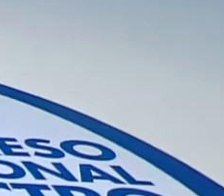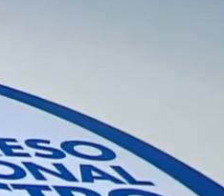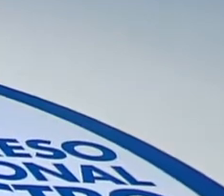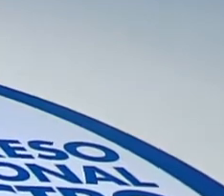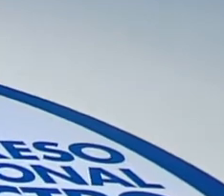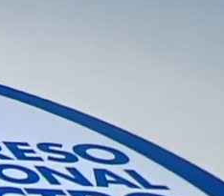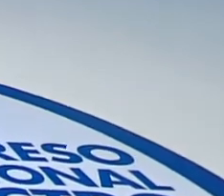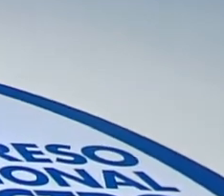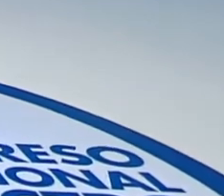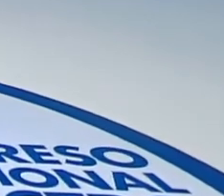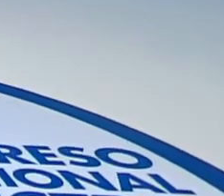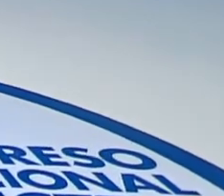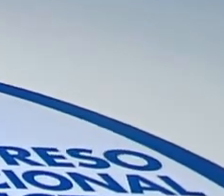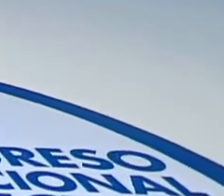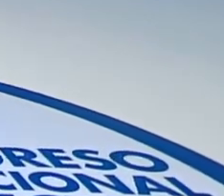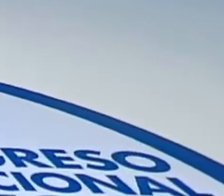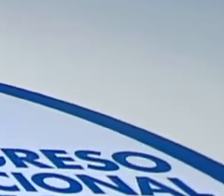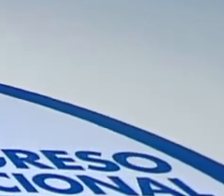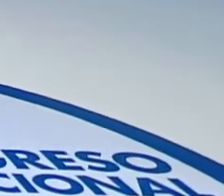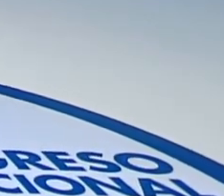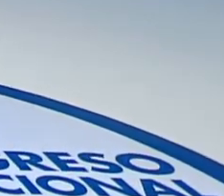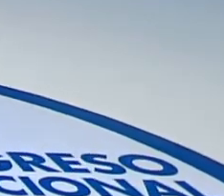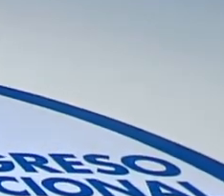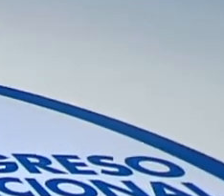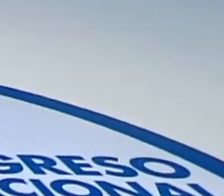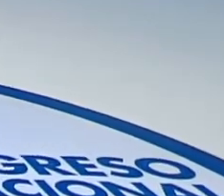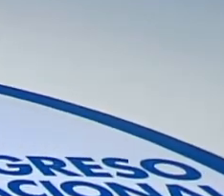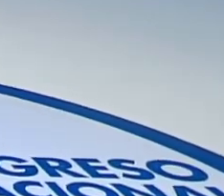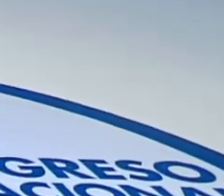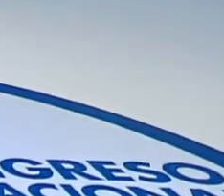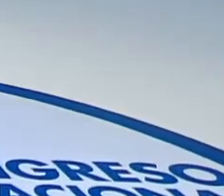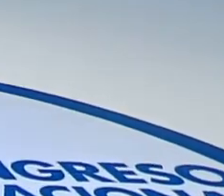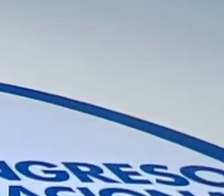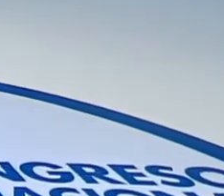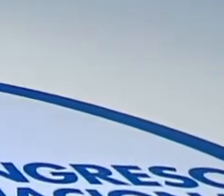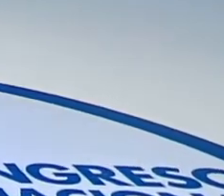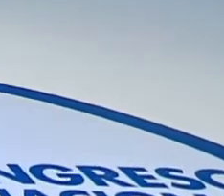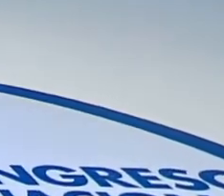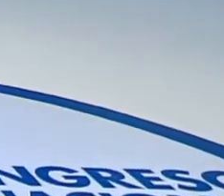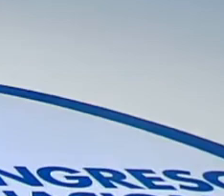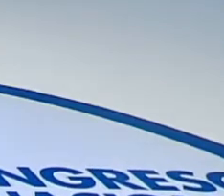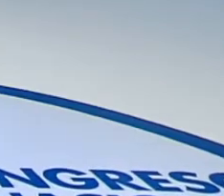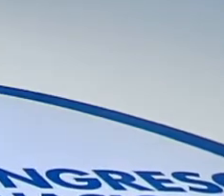podría ser ese futuro, o sea, los años que estamos viviendo actualmente.